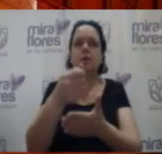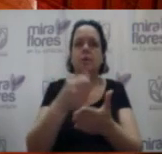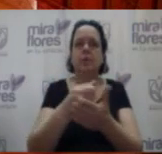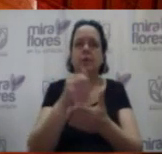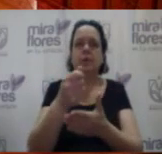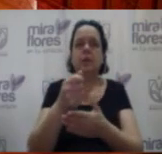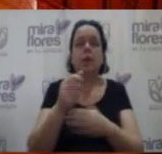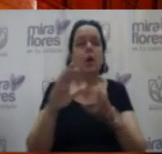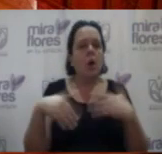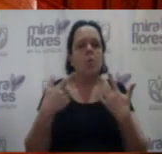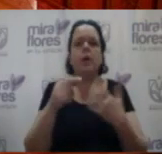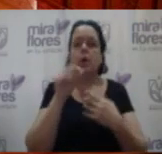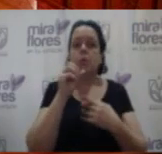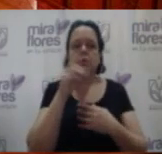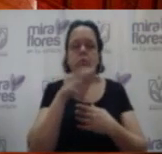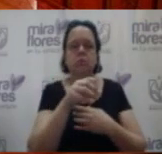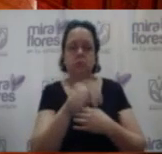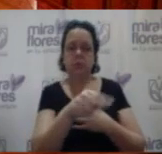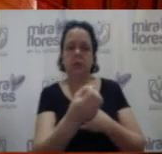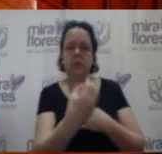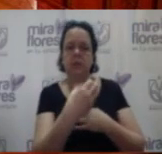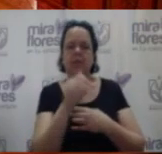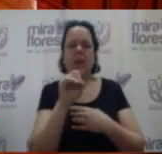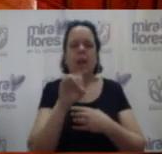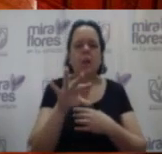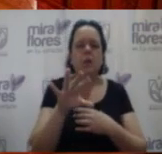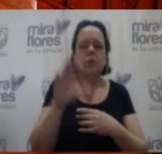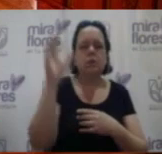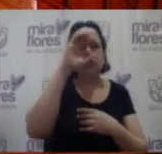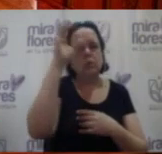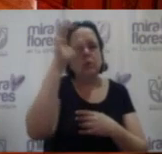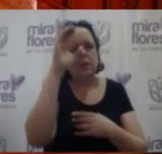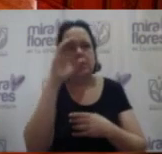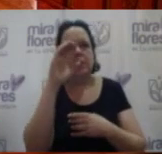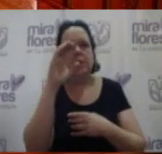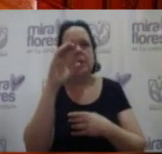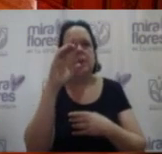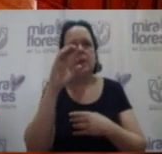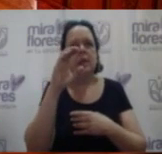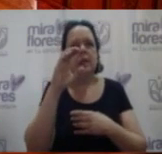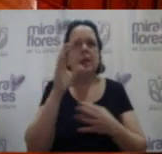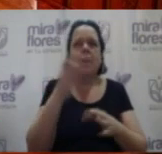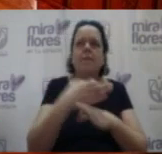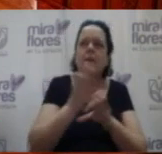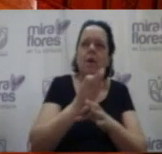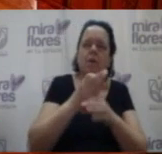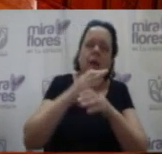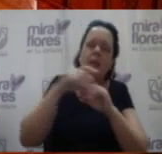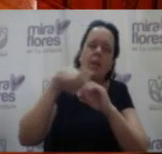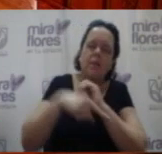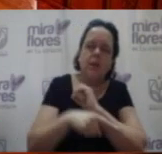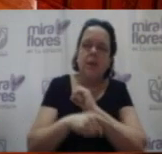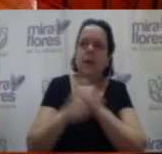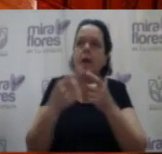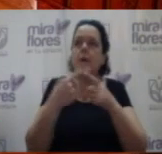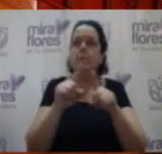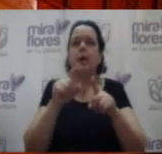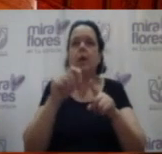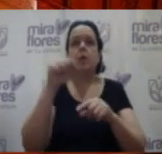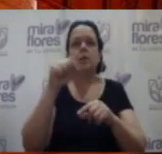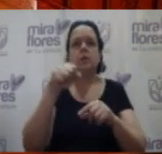Ahora, pueden haber, como usted dice, algunos conceptos que más lo veo de forma que de fondo. Sin embargo,